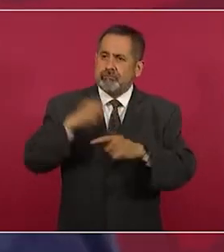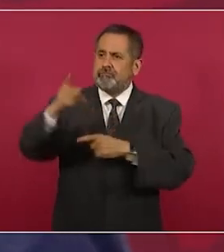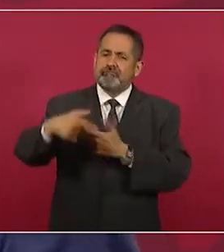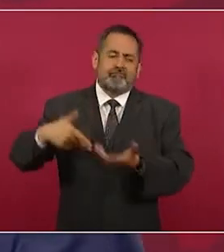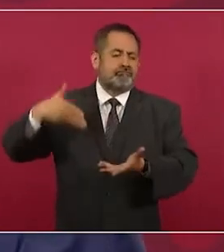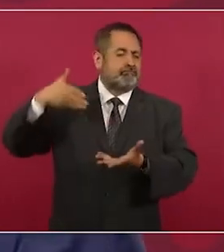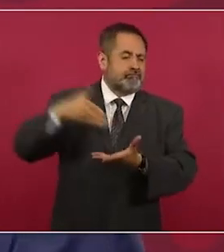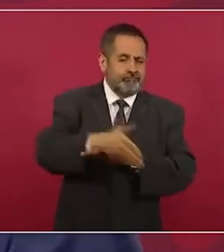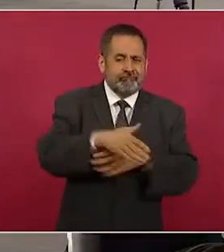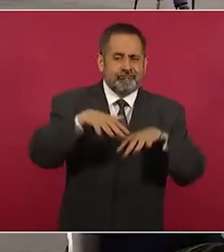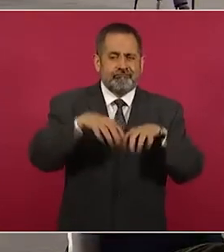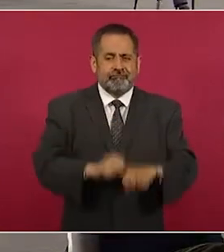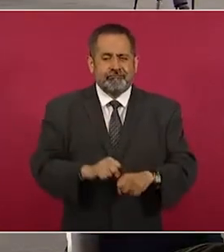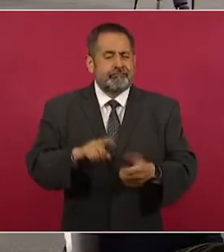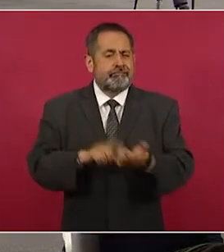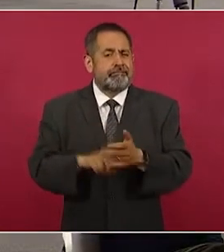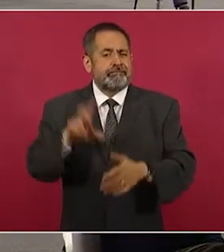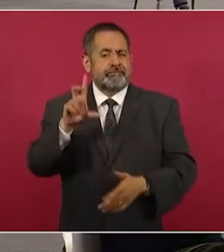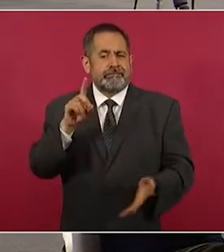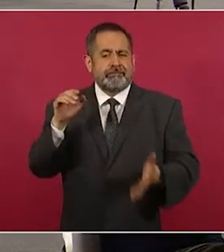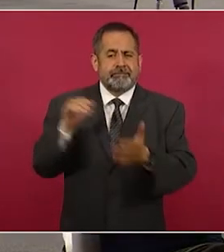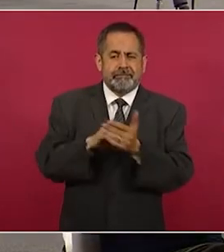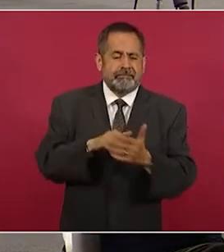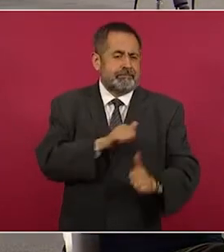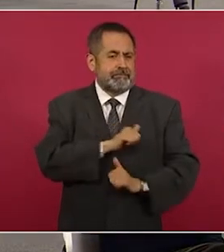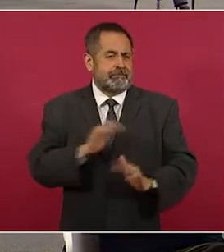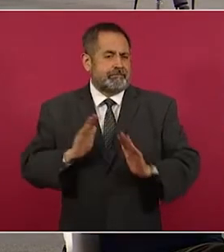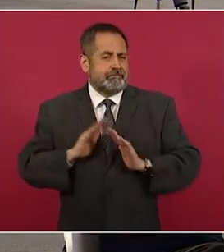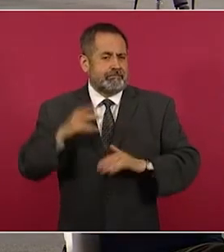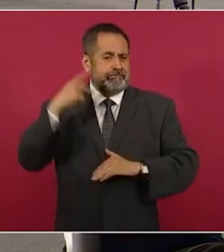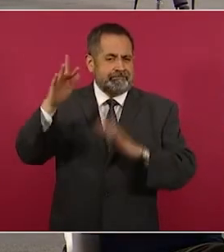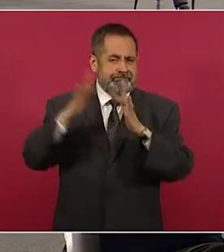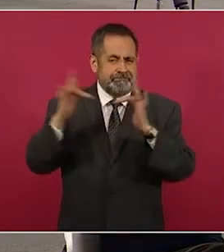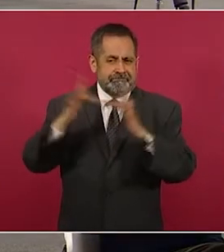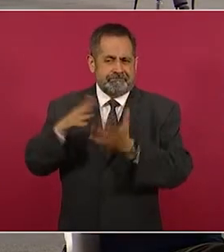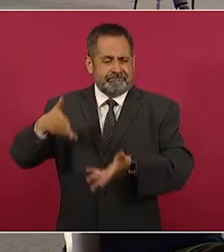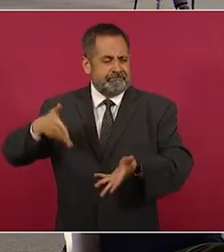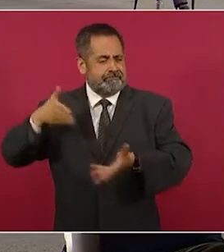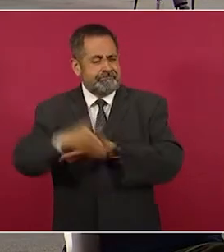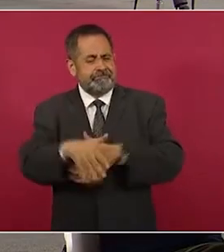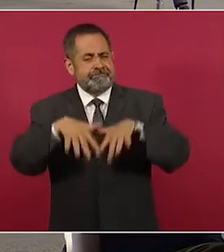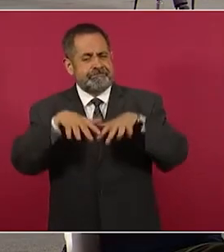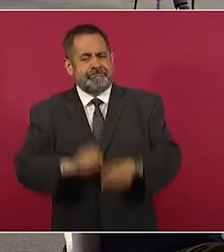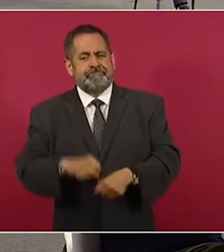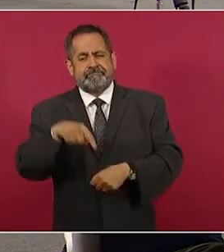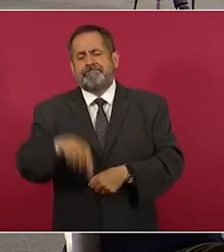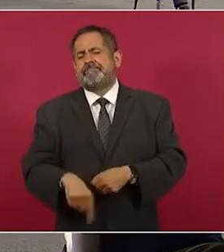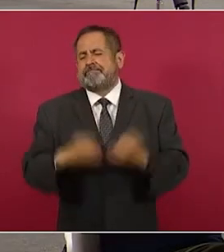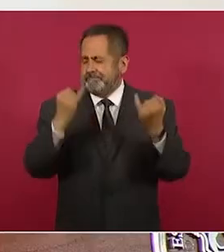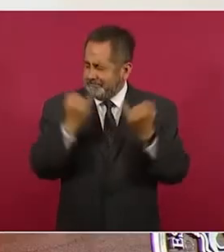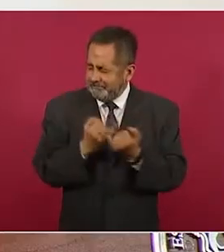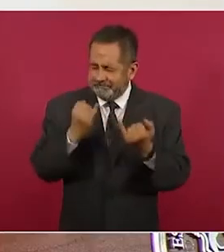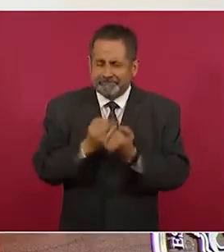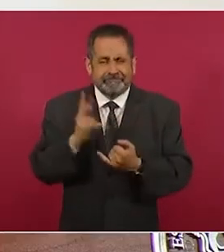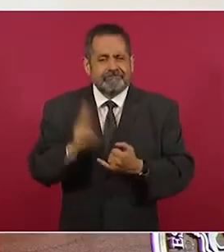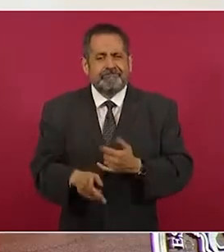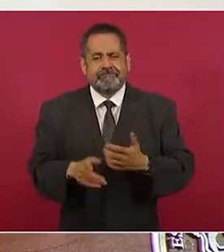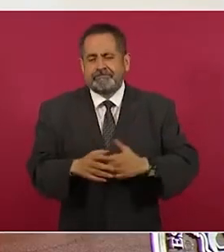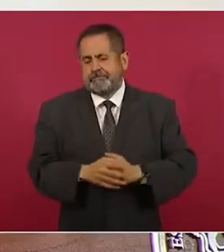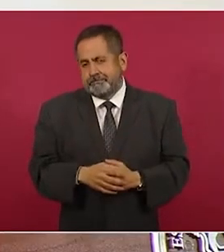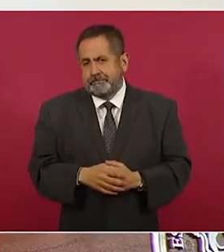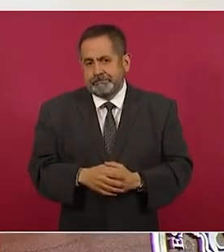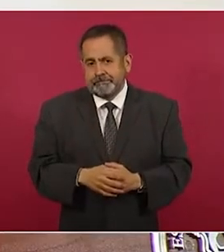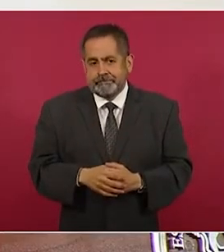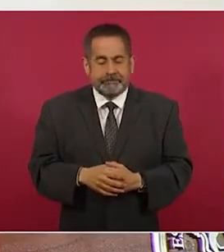en monarquía. En ese